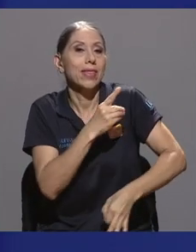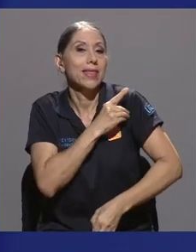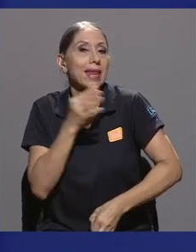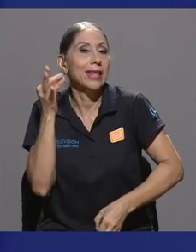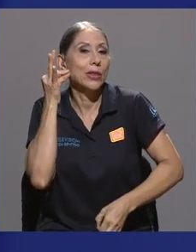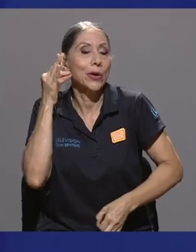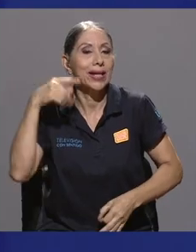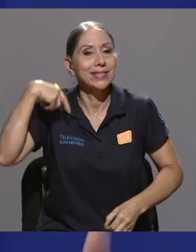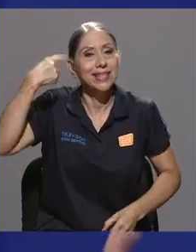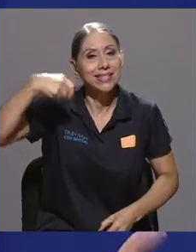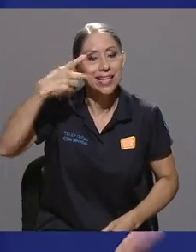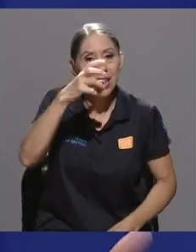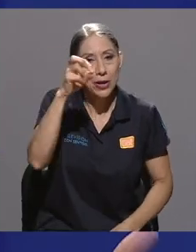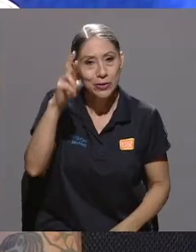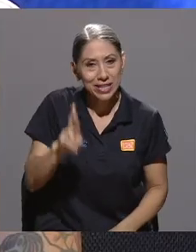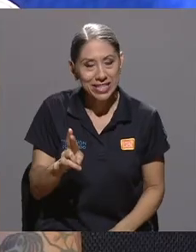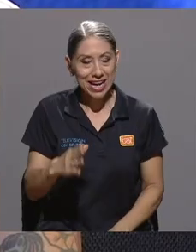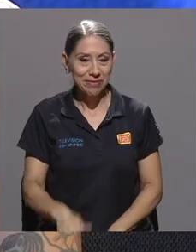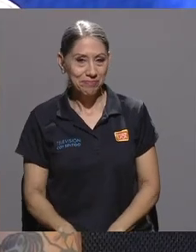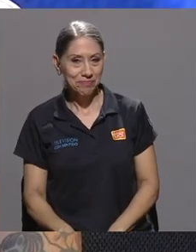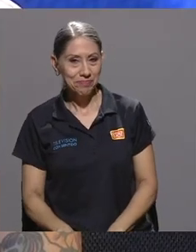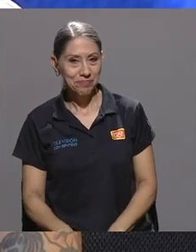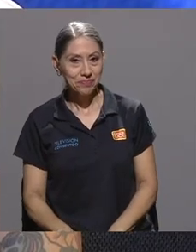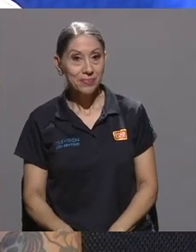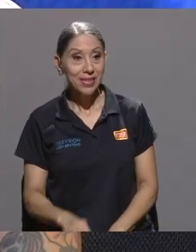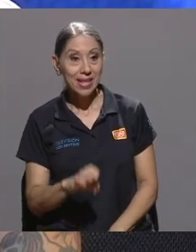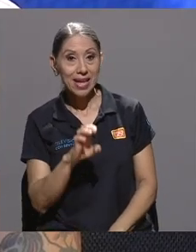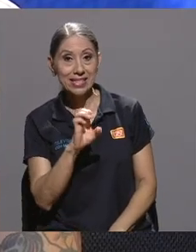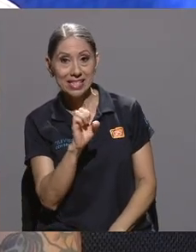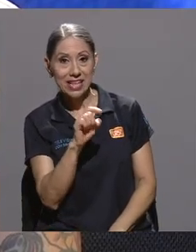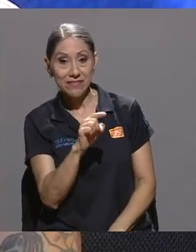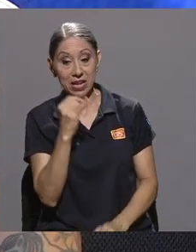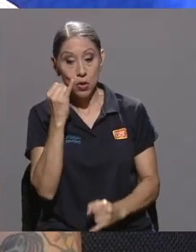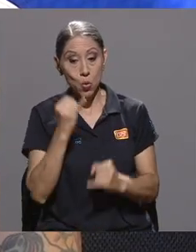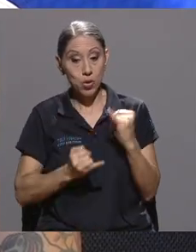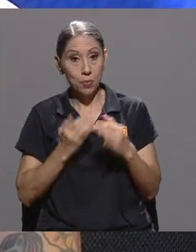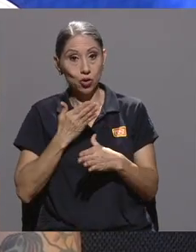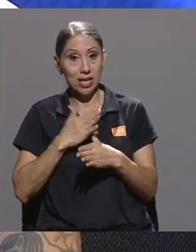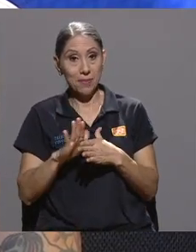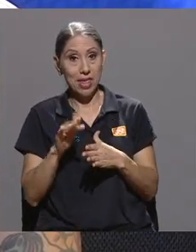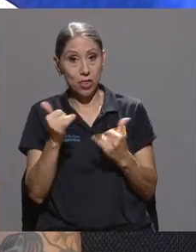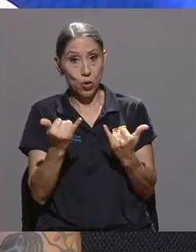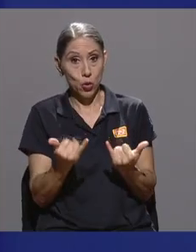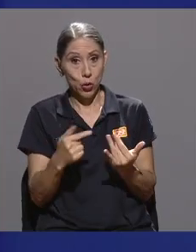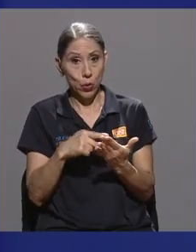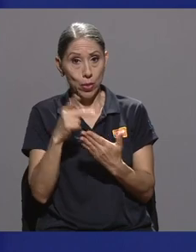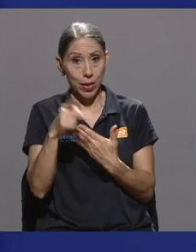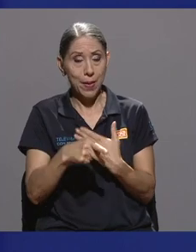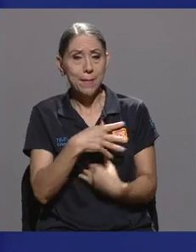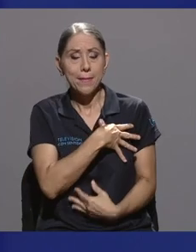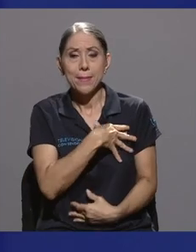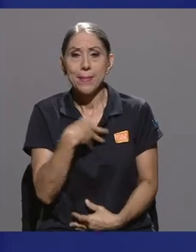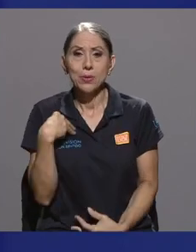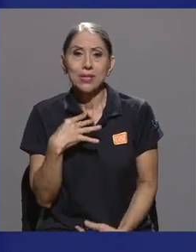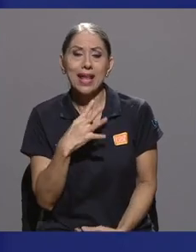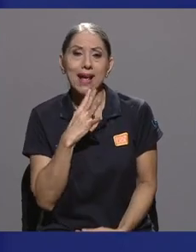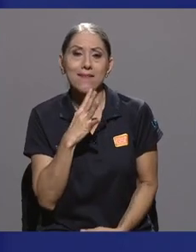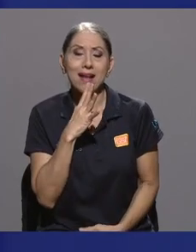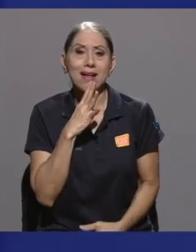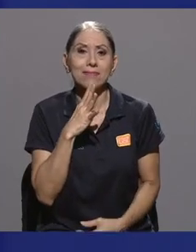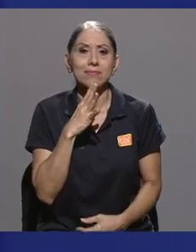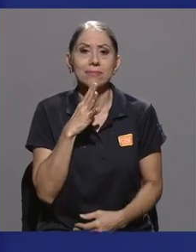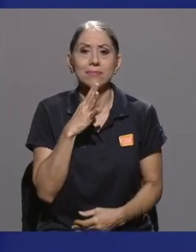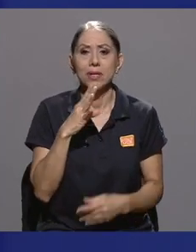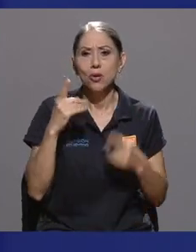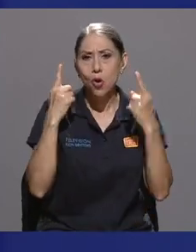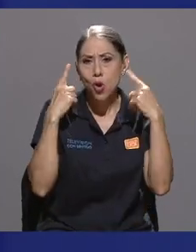Rica. Stephanie, en este último segmento sí me gustaría mucho que nos hablaran de cuáles